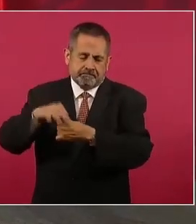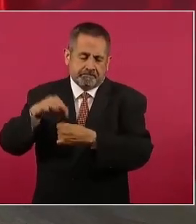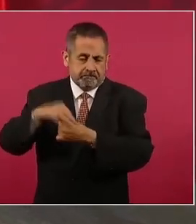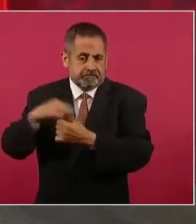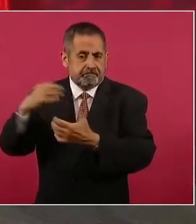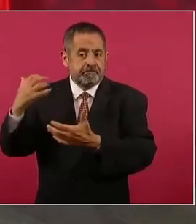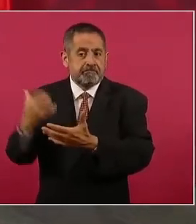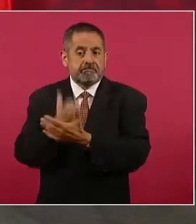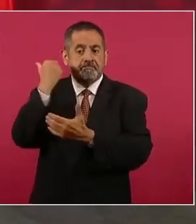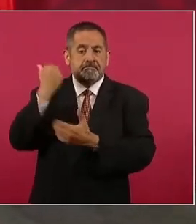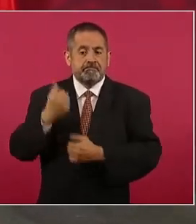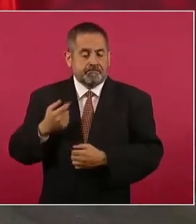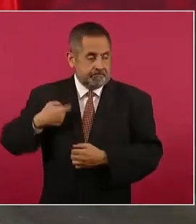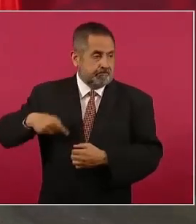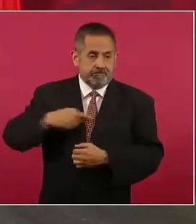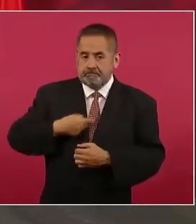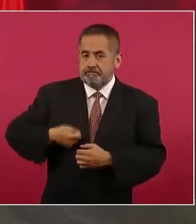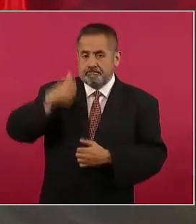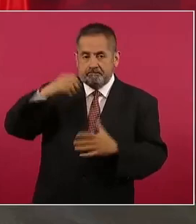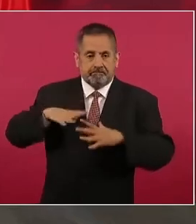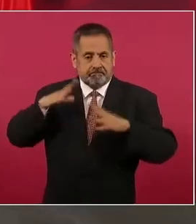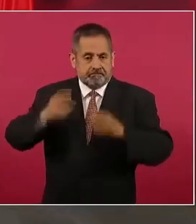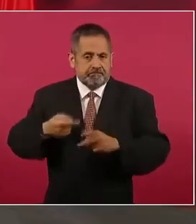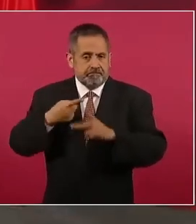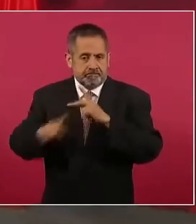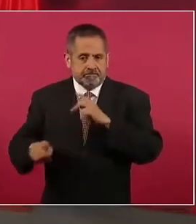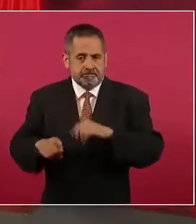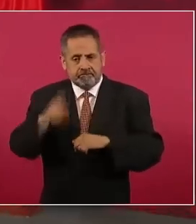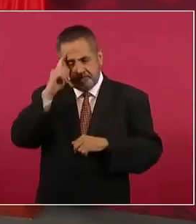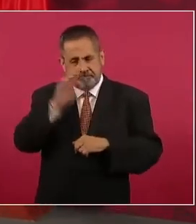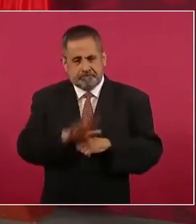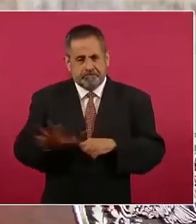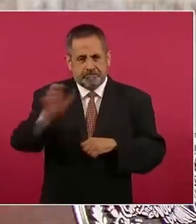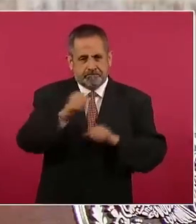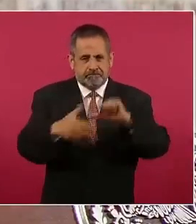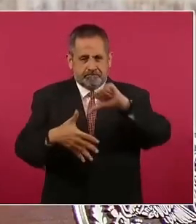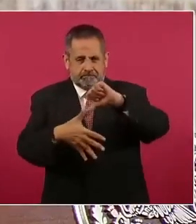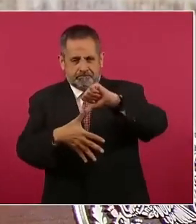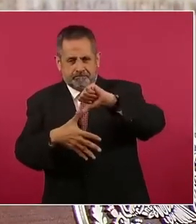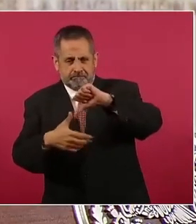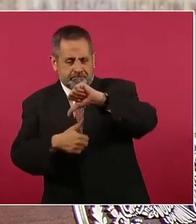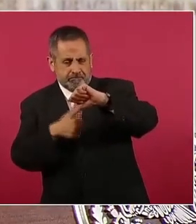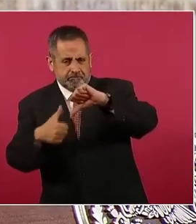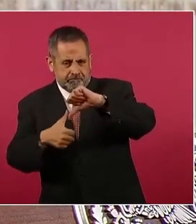América, es decir, en América Latina y en el Caribe.